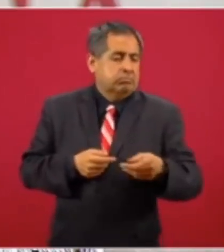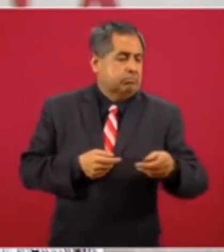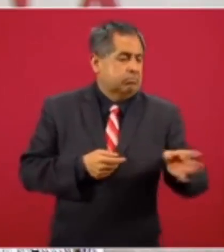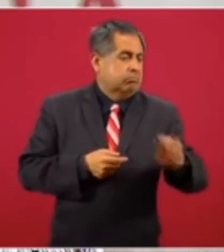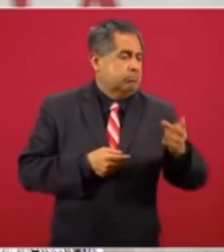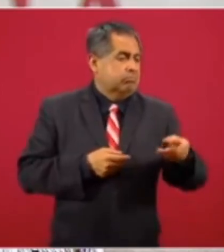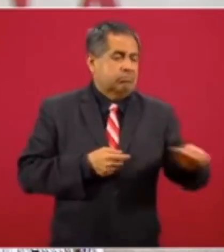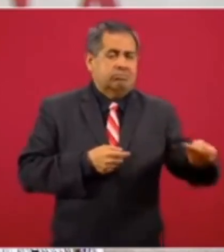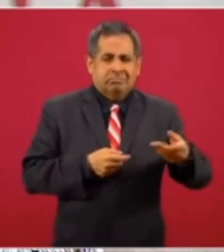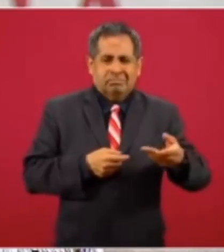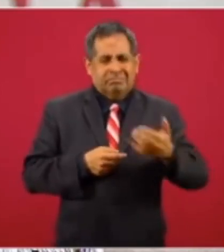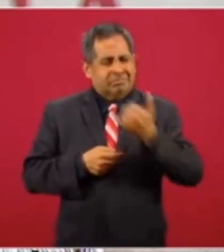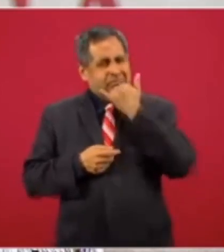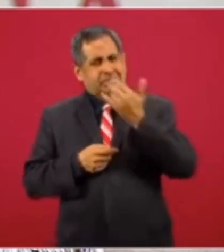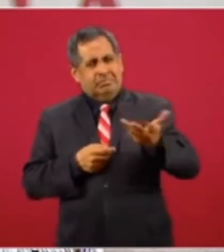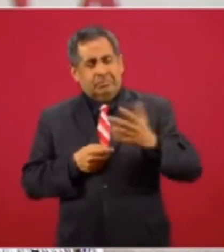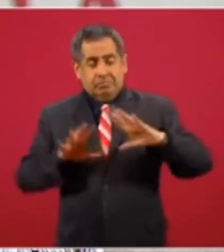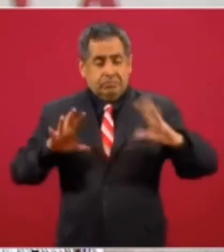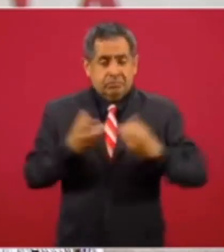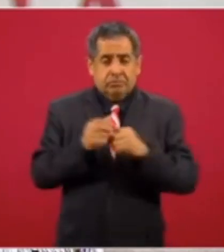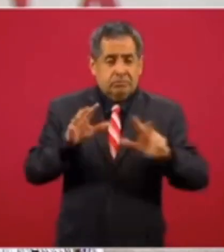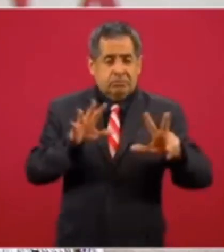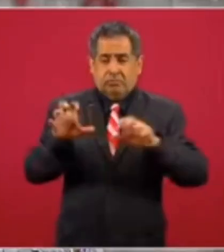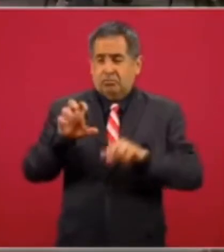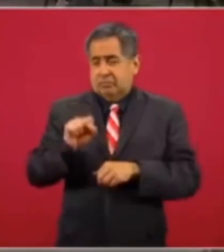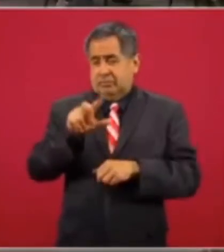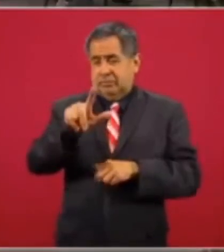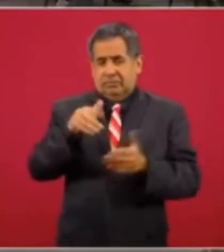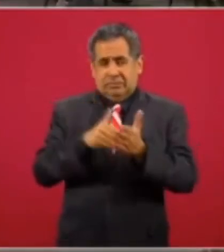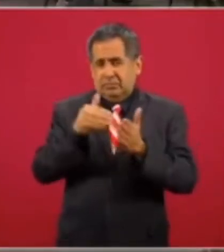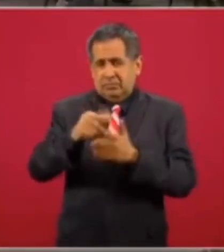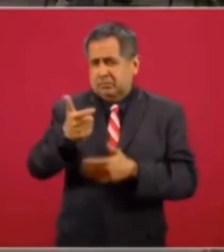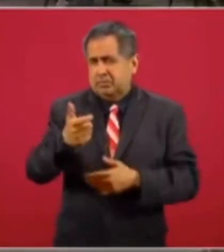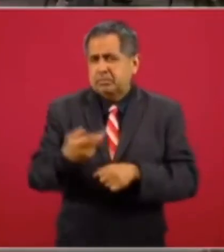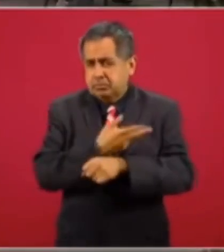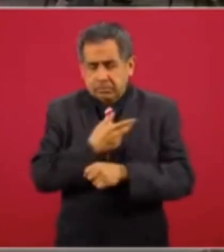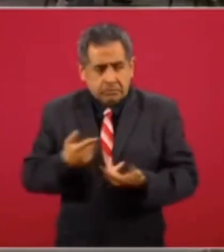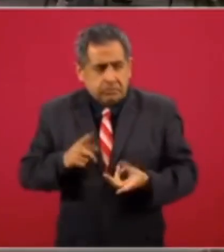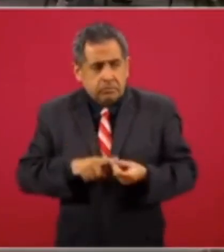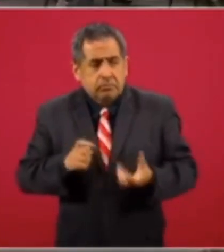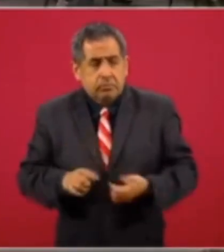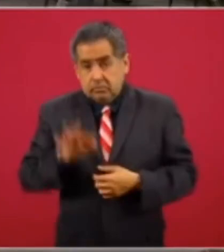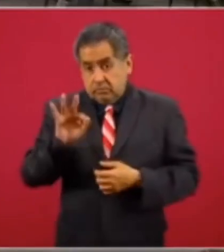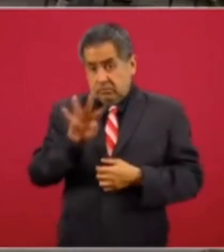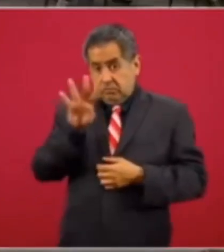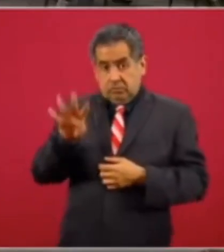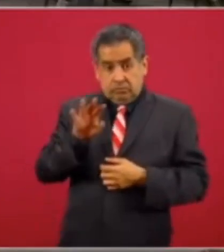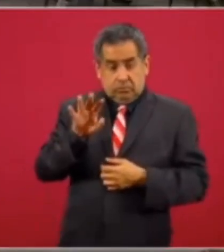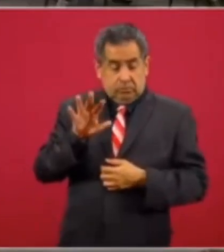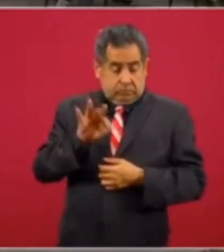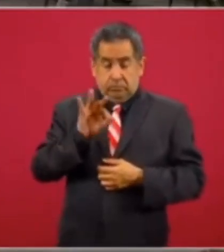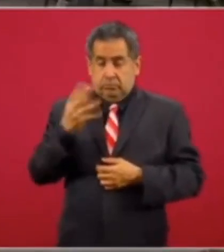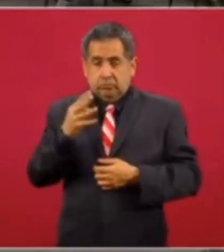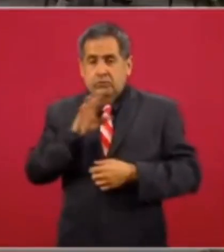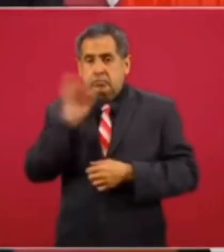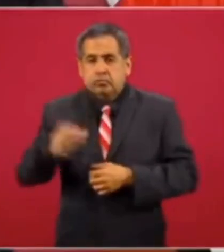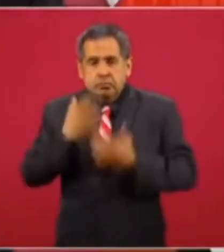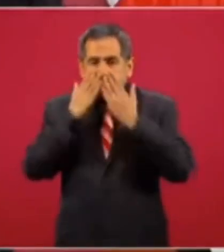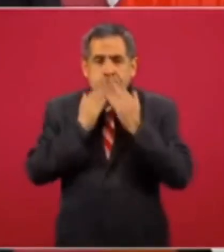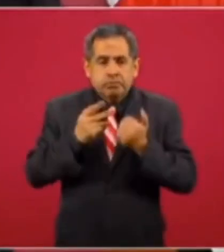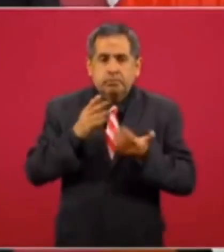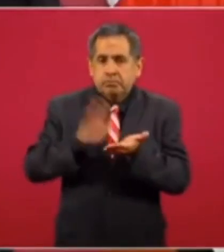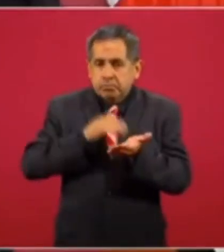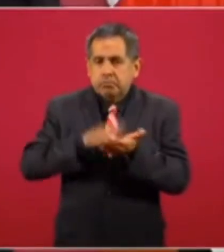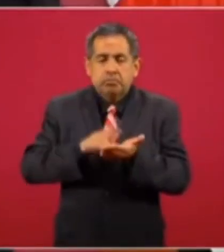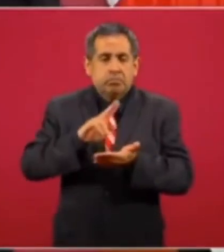desconoce el destino y uso final de ochocientos sesenta y siete millones de pesos el cuarenta y cuatro por ciento no existe ninguna